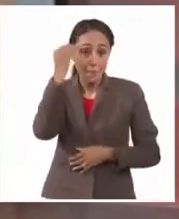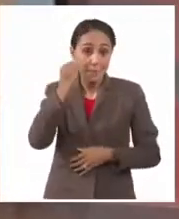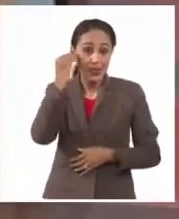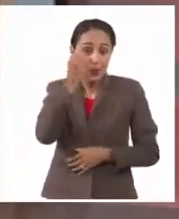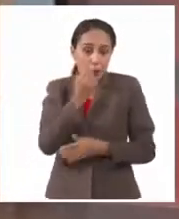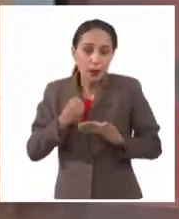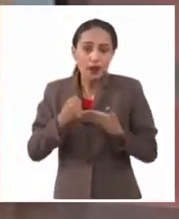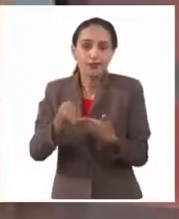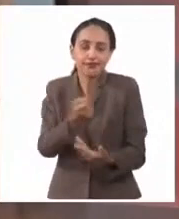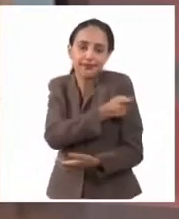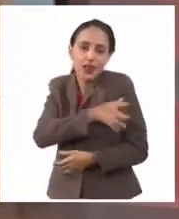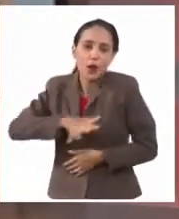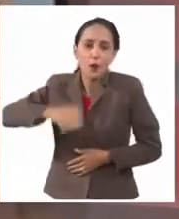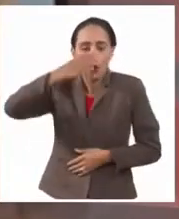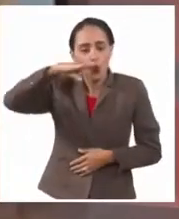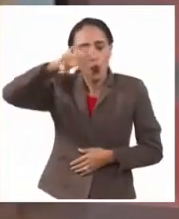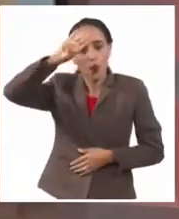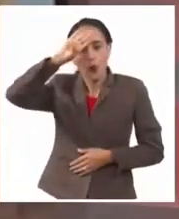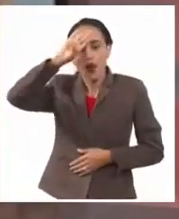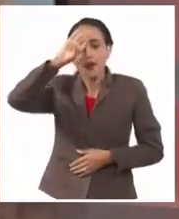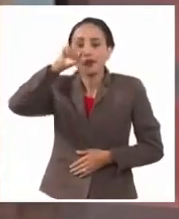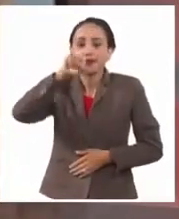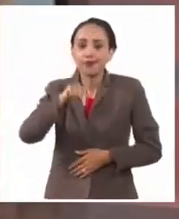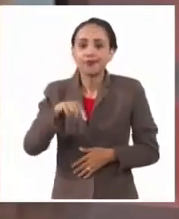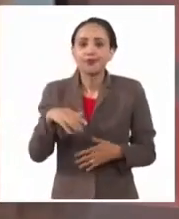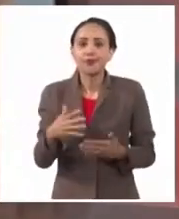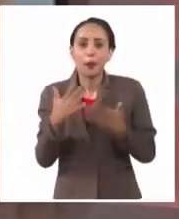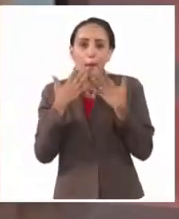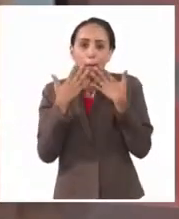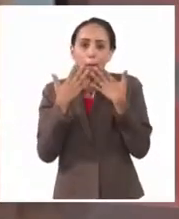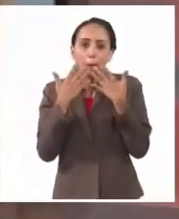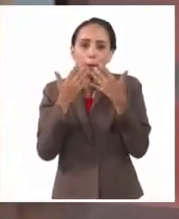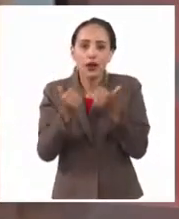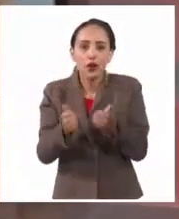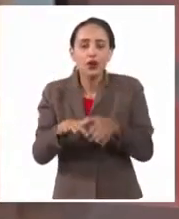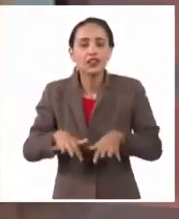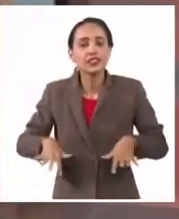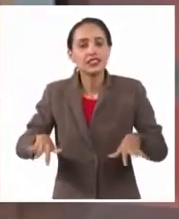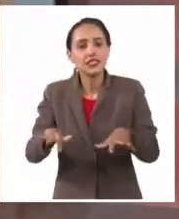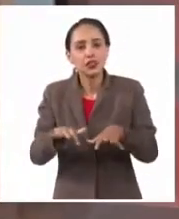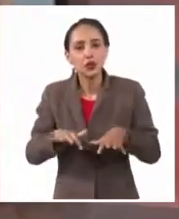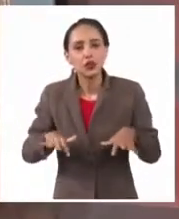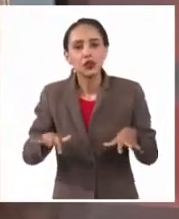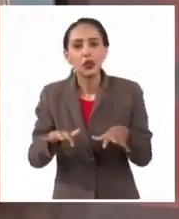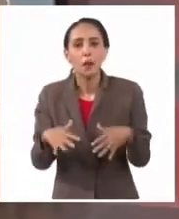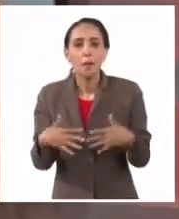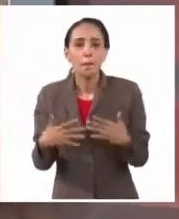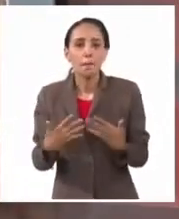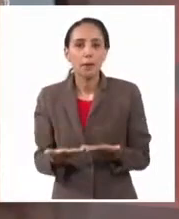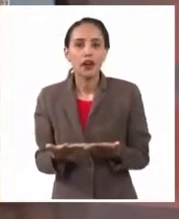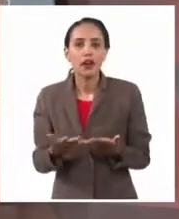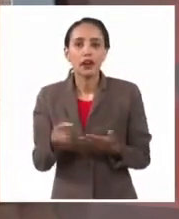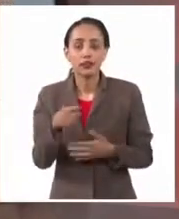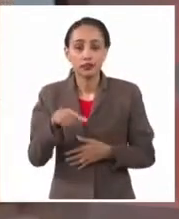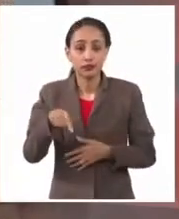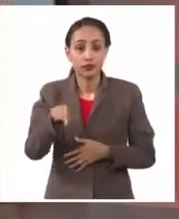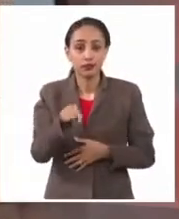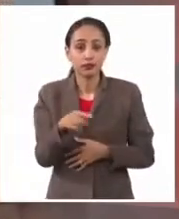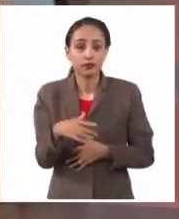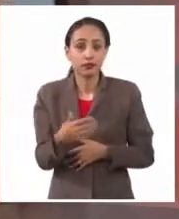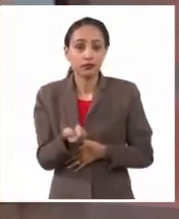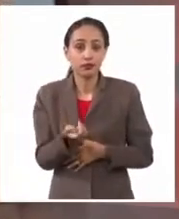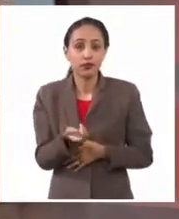población cubana, pues, crean mejores condiciones para este flujo de